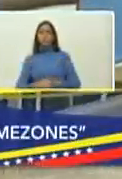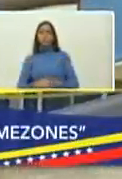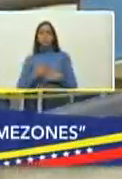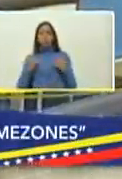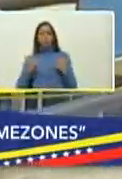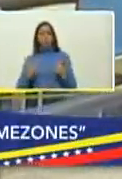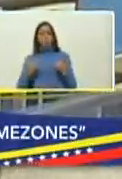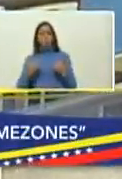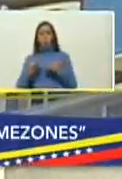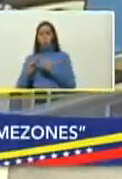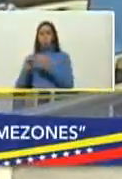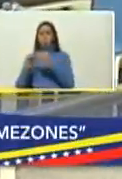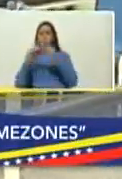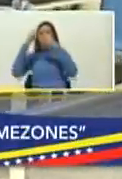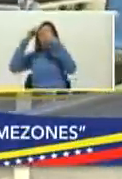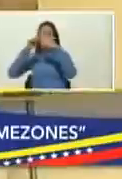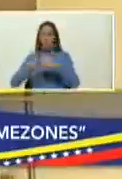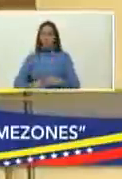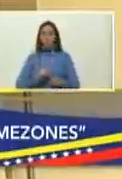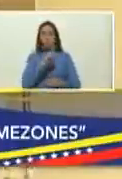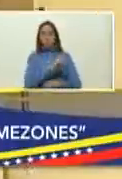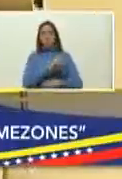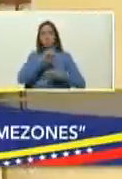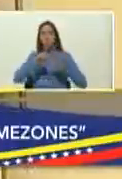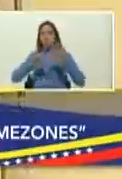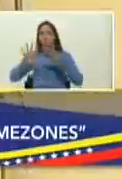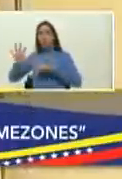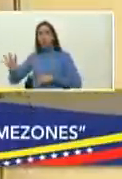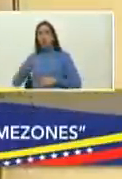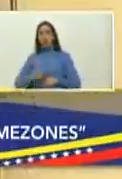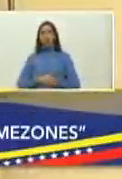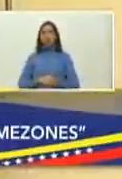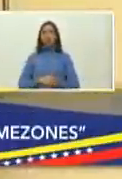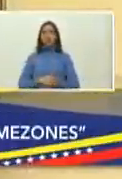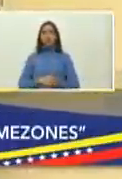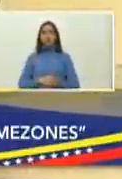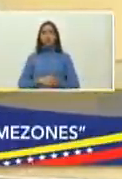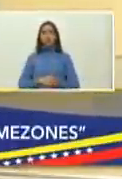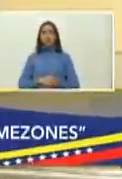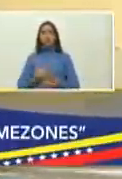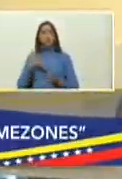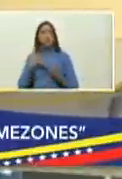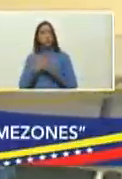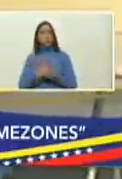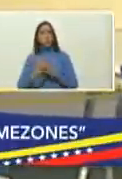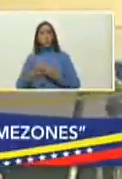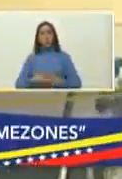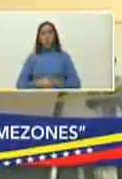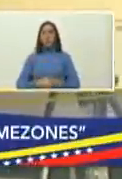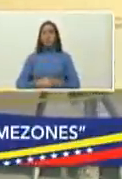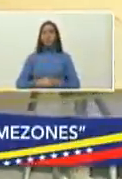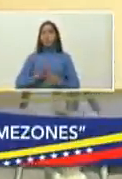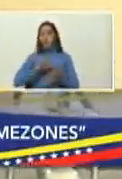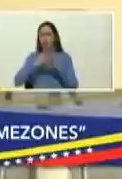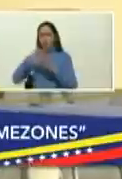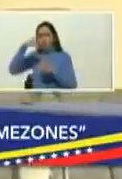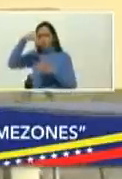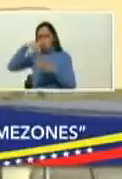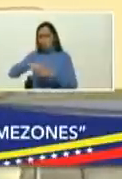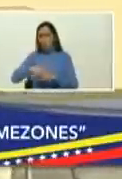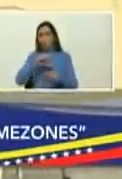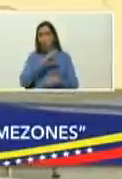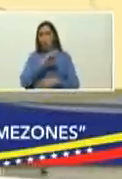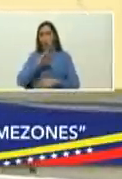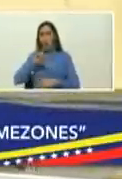recuperado más de 165 unidades de salud entre lo que son los módulos de barra adentro CDI